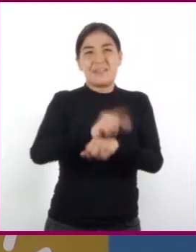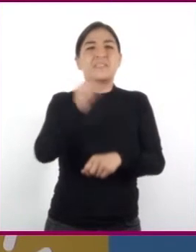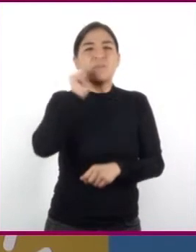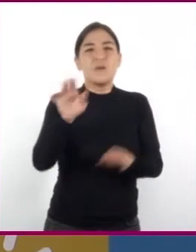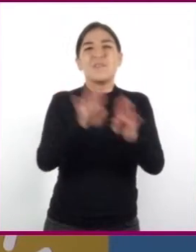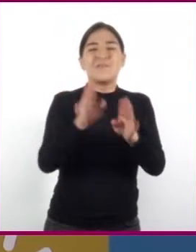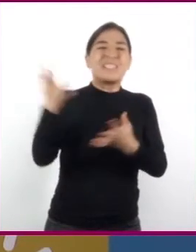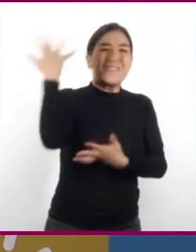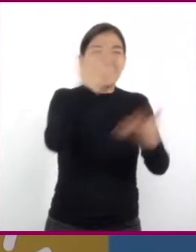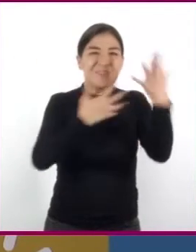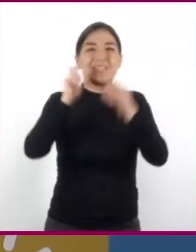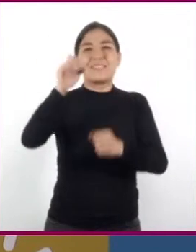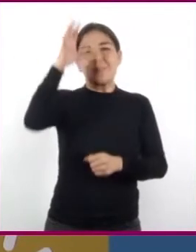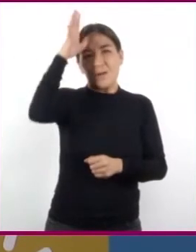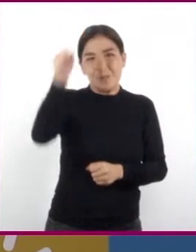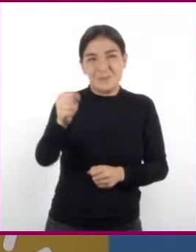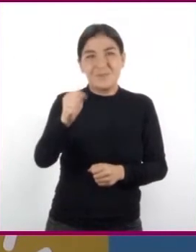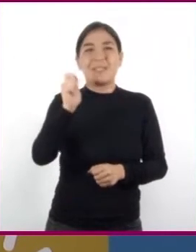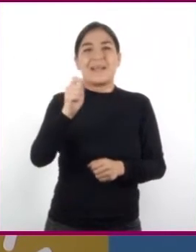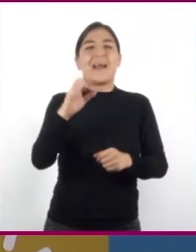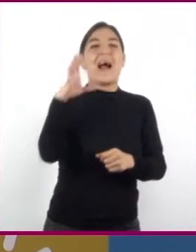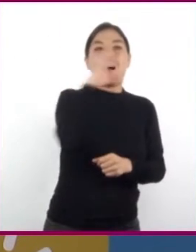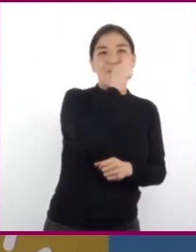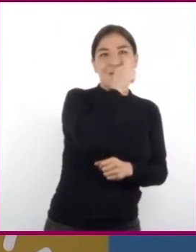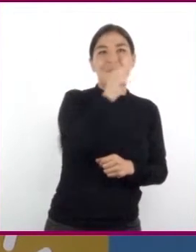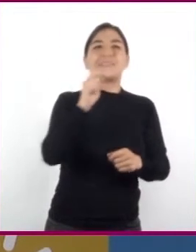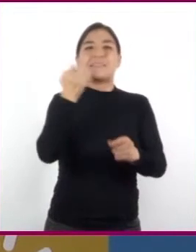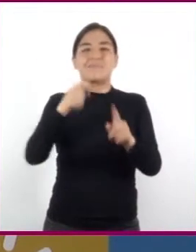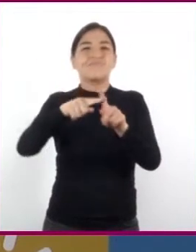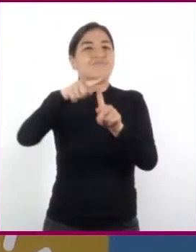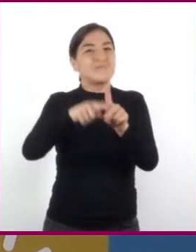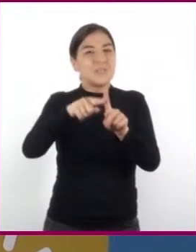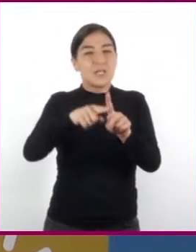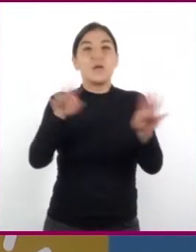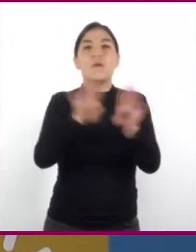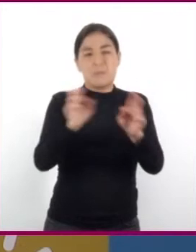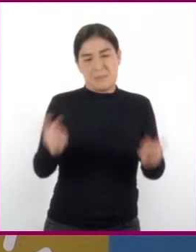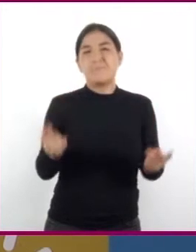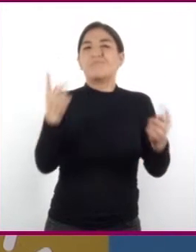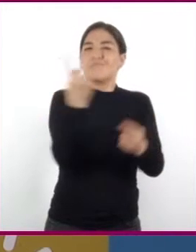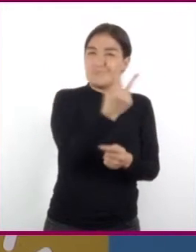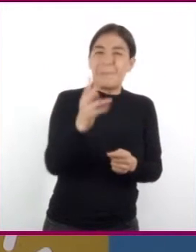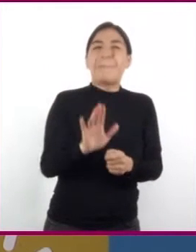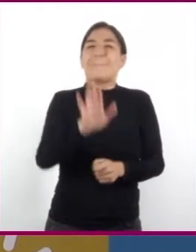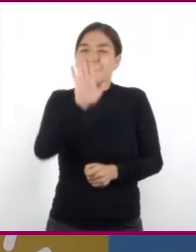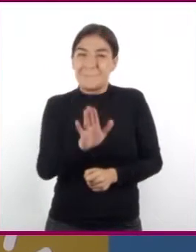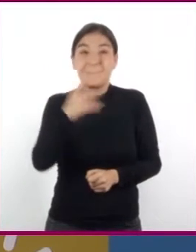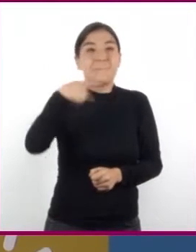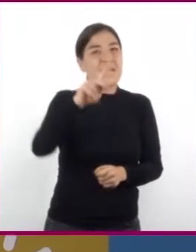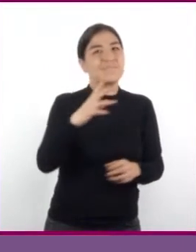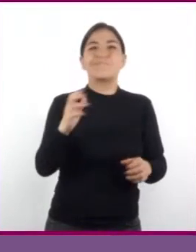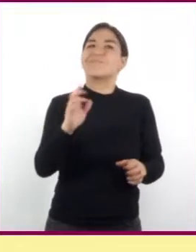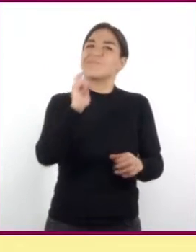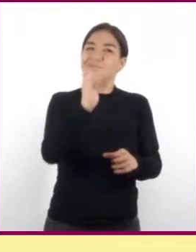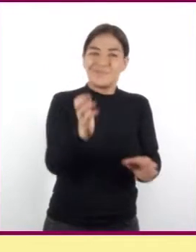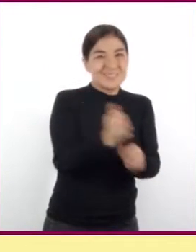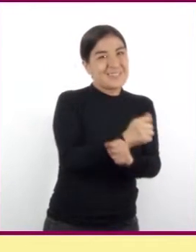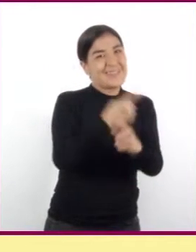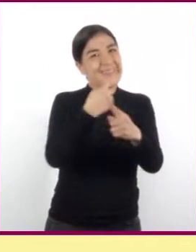común que se confundan los conceptos de calor y temperatura. Estos se encuentran relacionados, pero tienen un significado diferente.